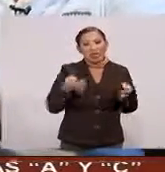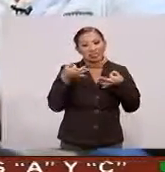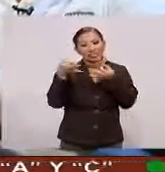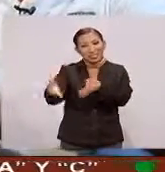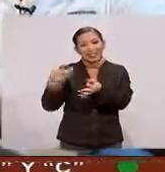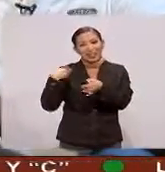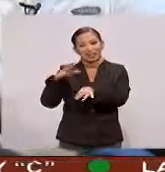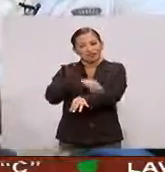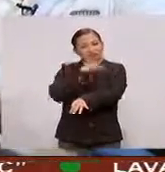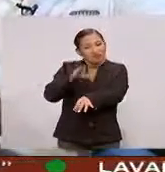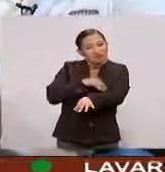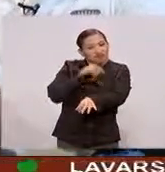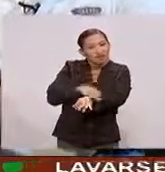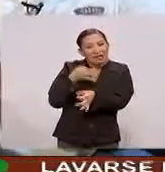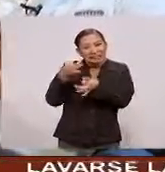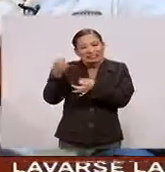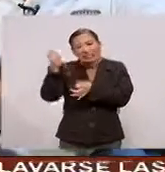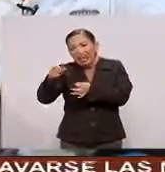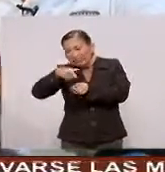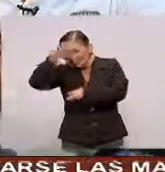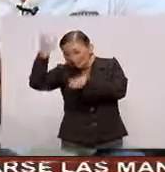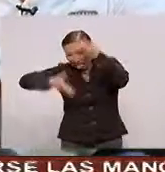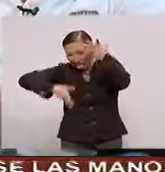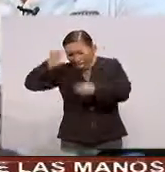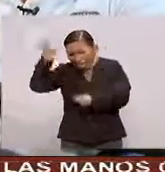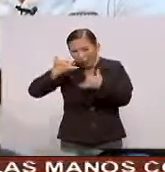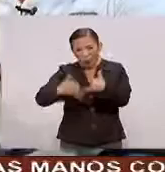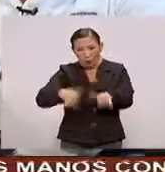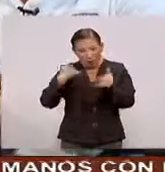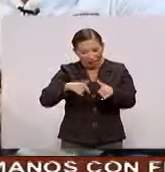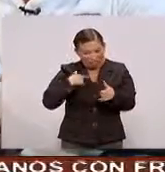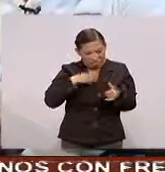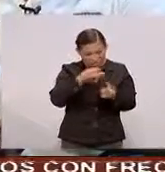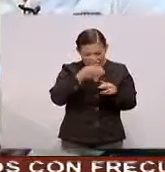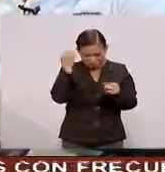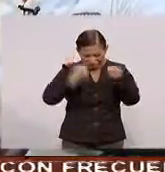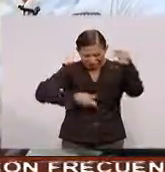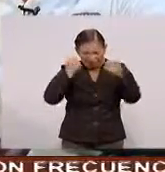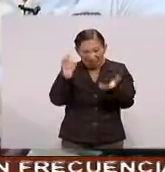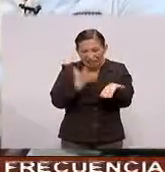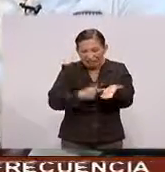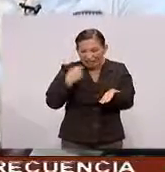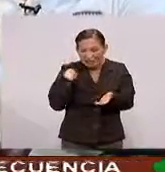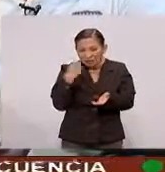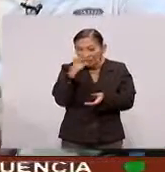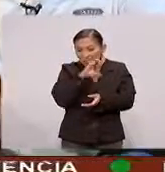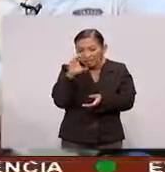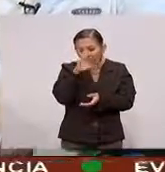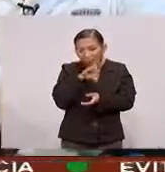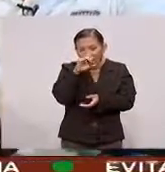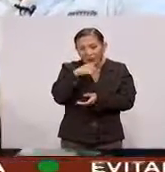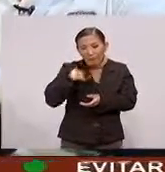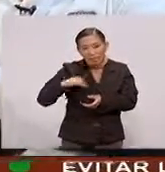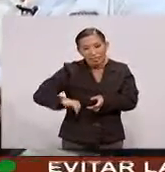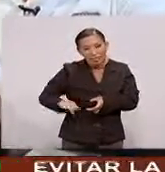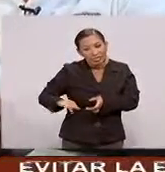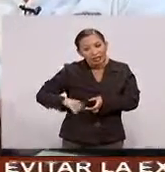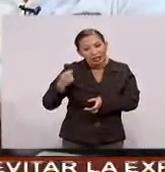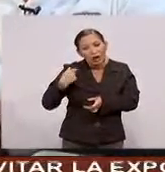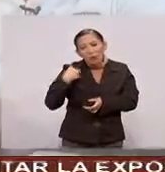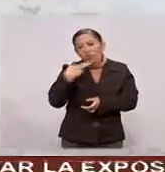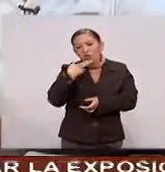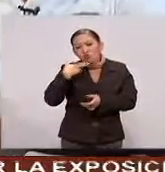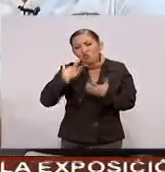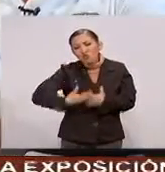la cuestión electrónica Desde chico Me gustaba desarmar Las cosas Los juguetes Los señalos Desarmados Me gustaba mucho Me interesaba saber Cómo las cosas